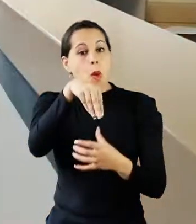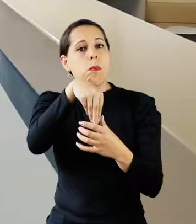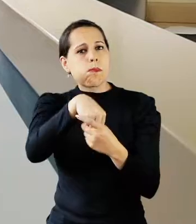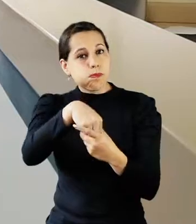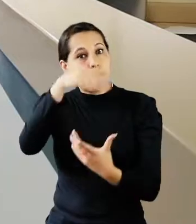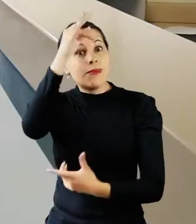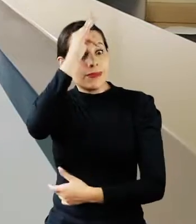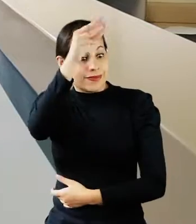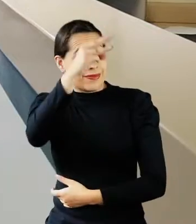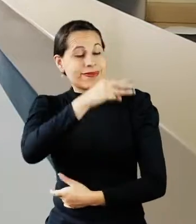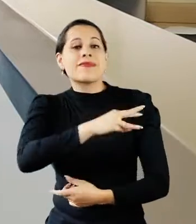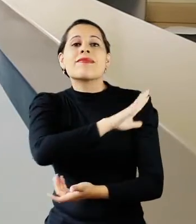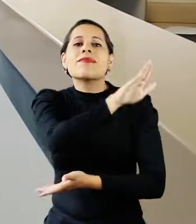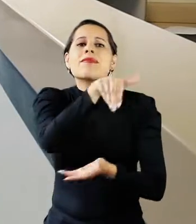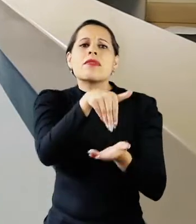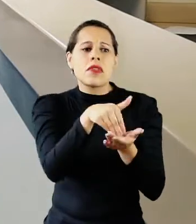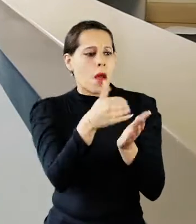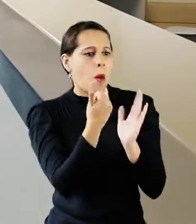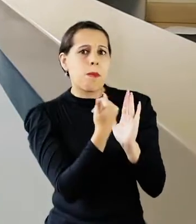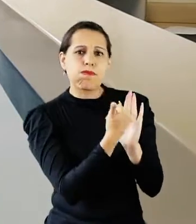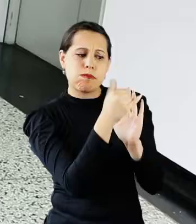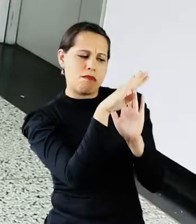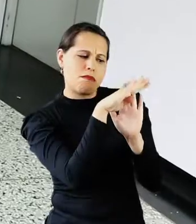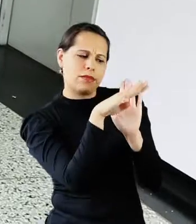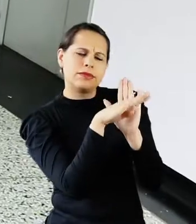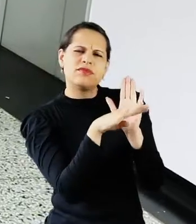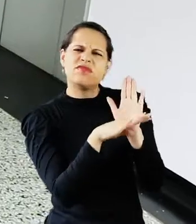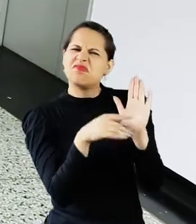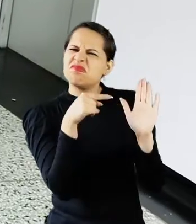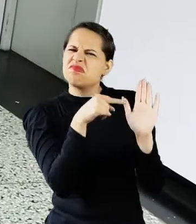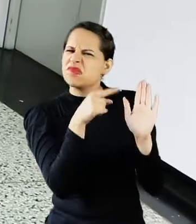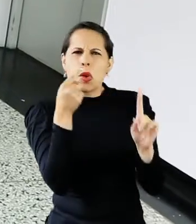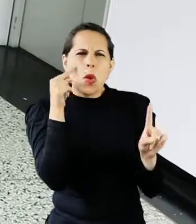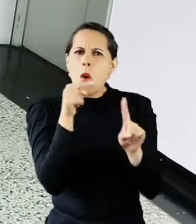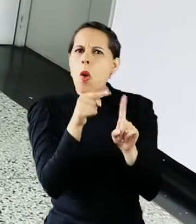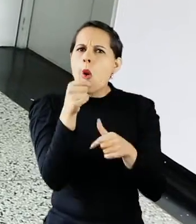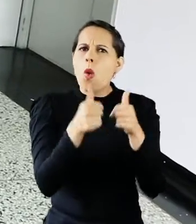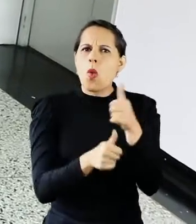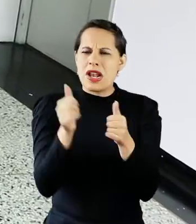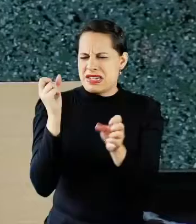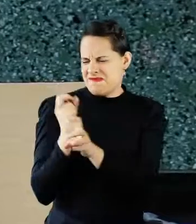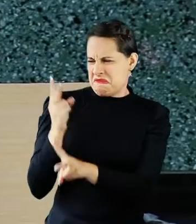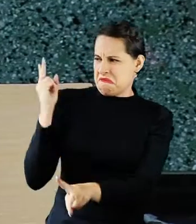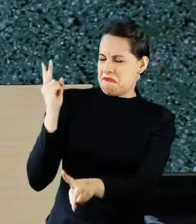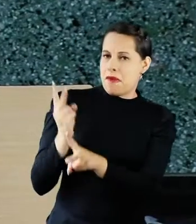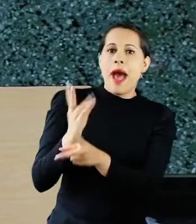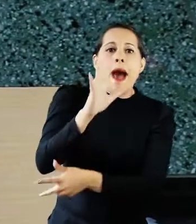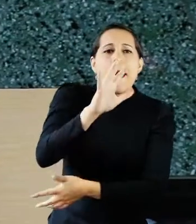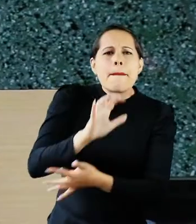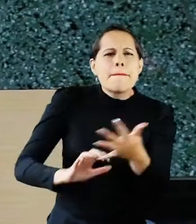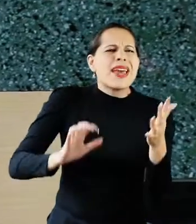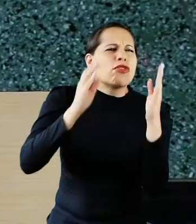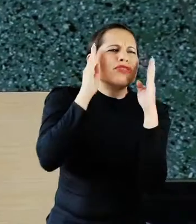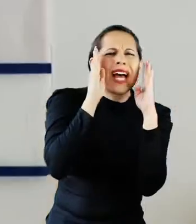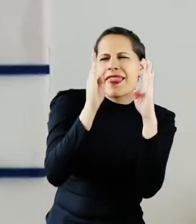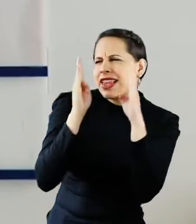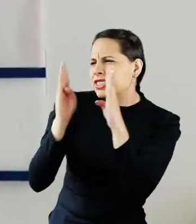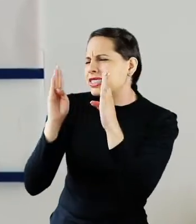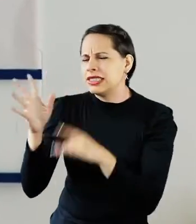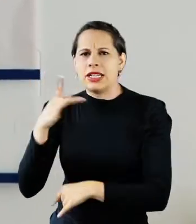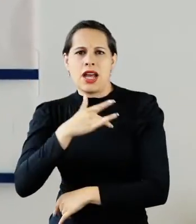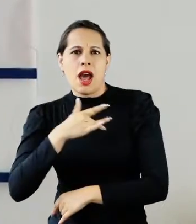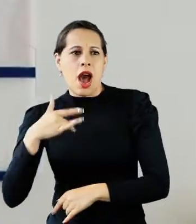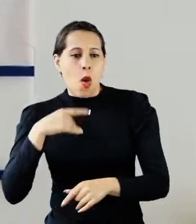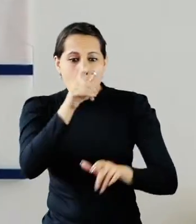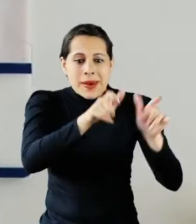El Hospital Militar Central, OMIL, cuenta con la política de seguridad del paciente que tiene como objetivo reducir los riesgos asociados a la